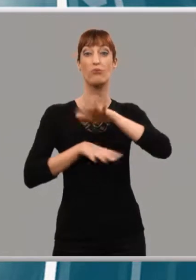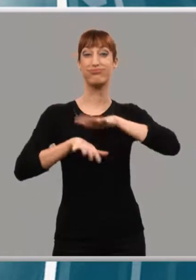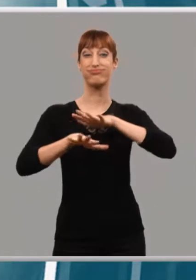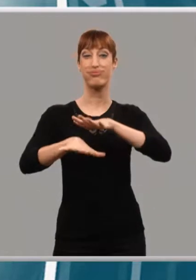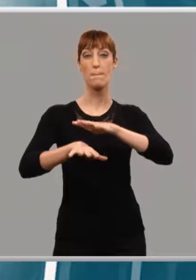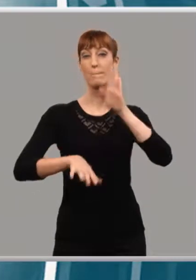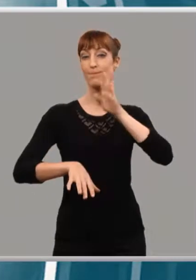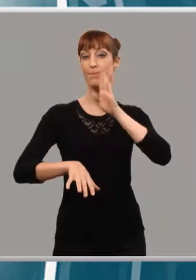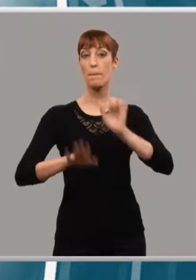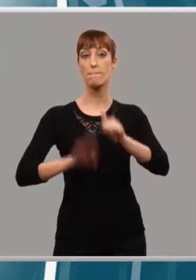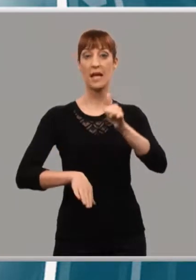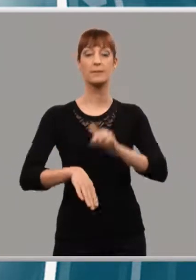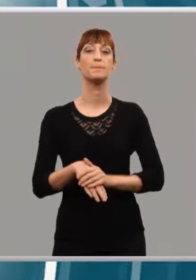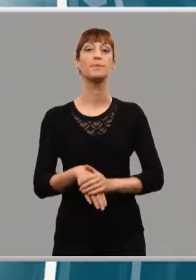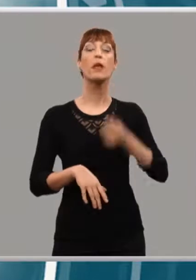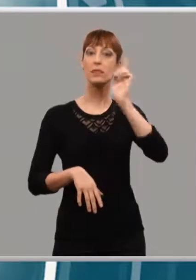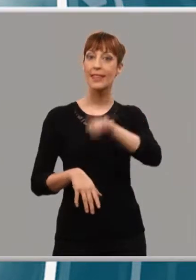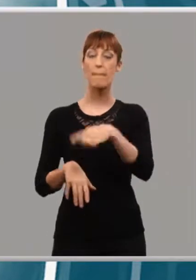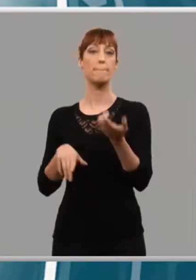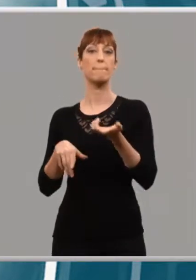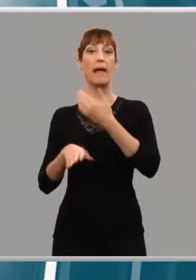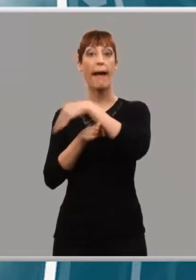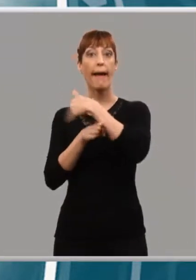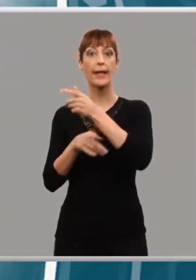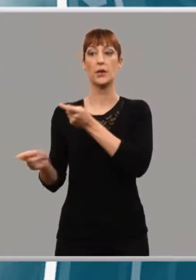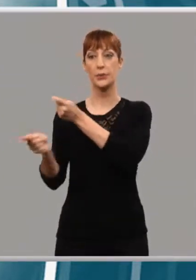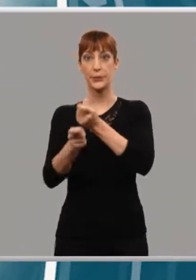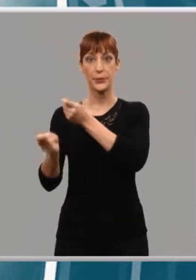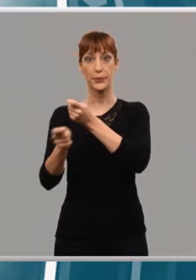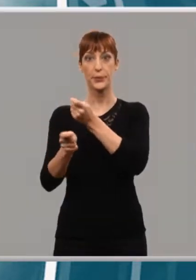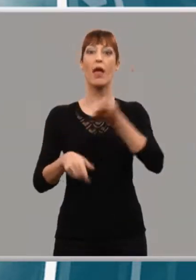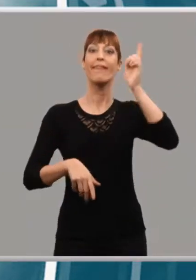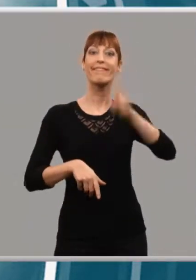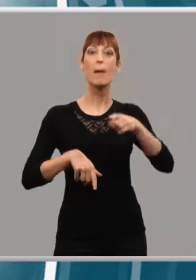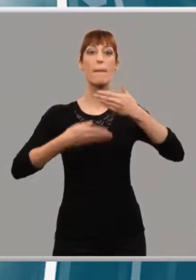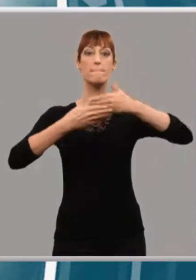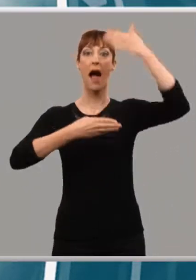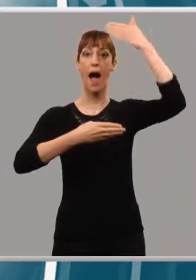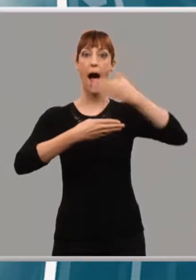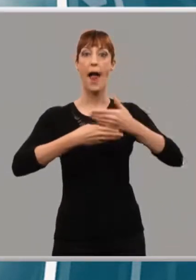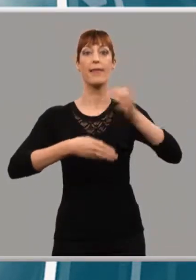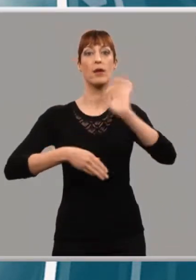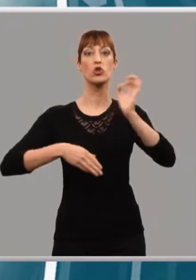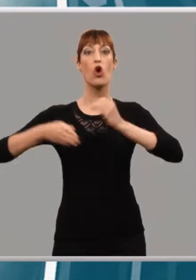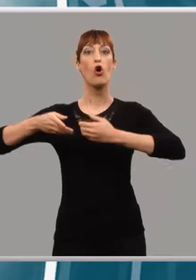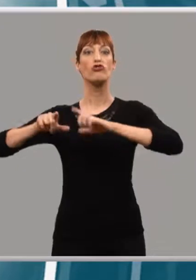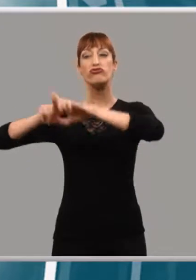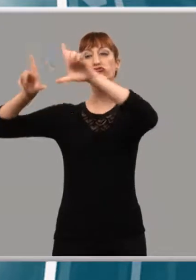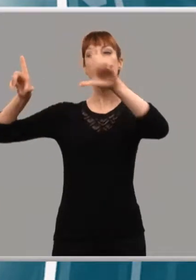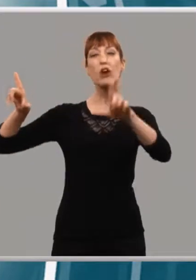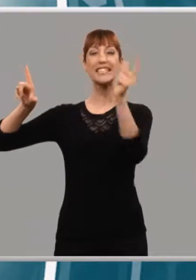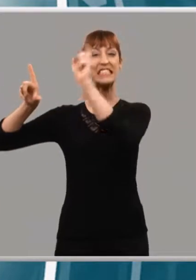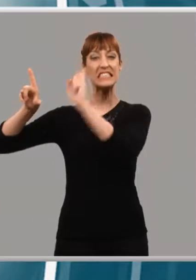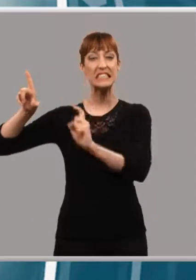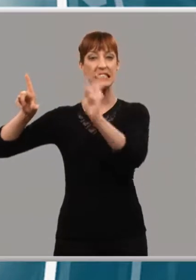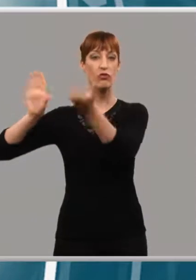aceras y red viaria, eliminación de pintadas y grafitis en diferentes paredes y murales de la ciudad, eliminación de rastros